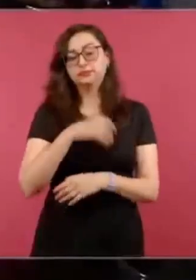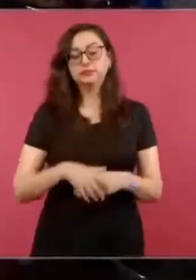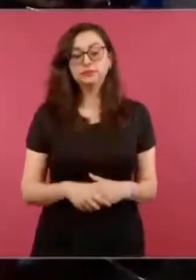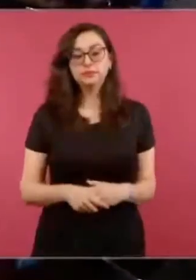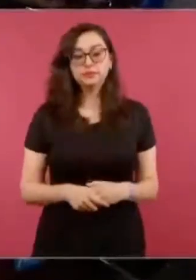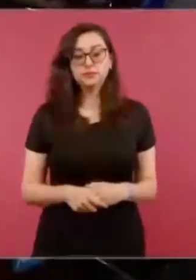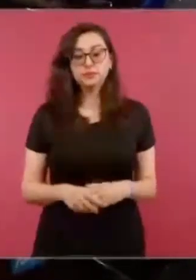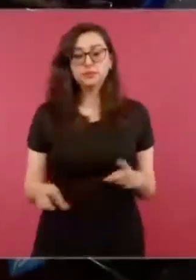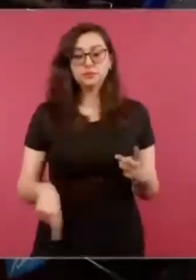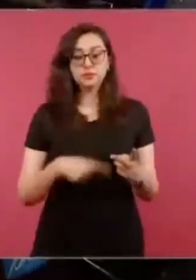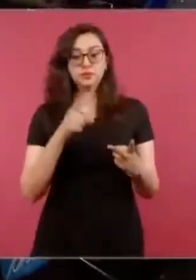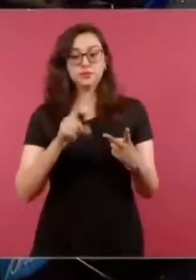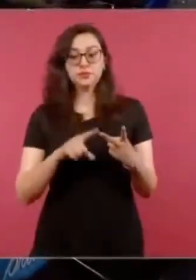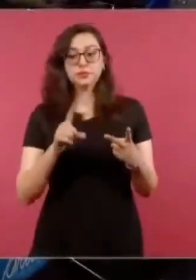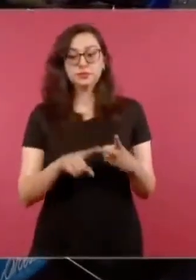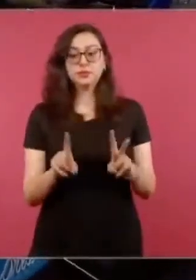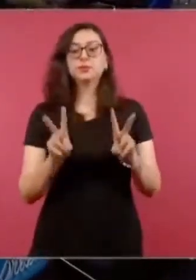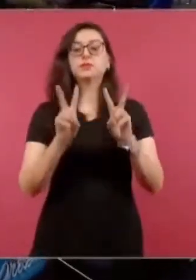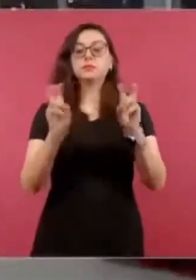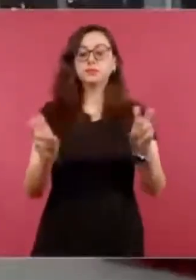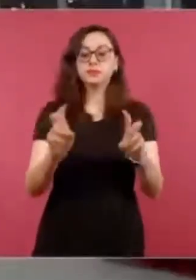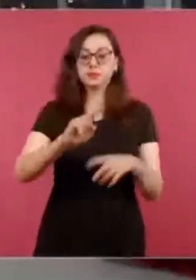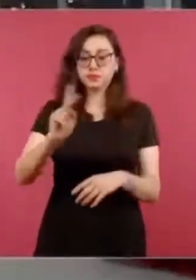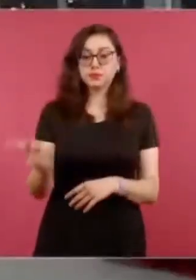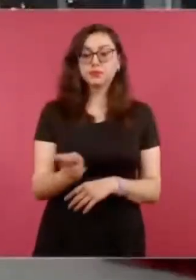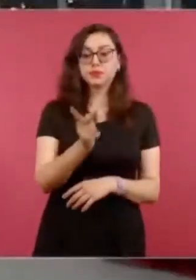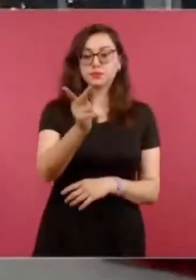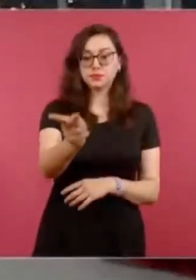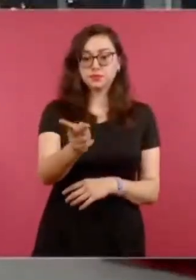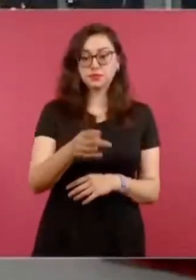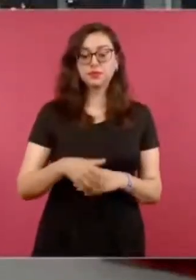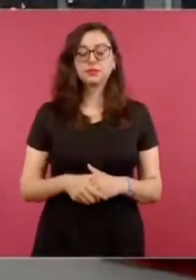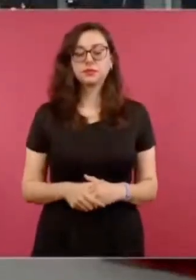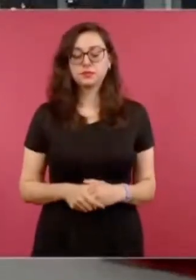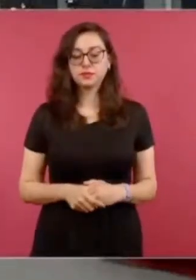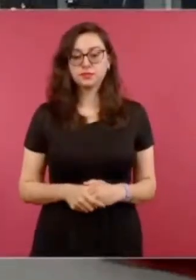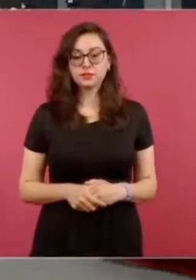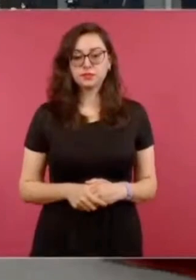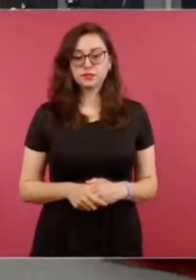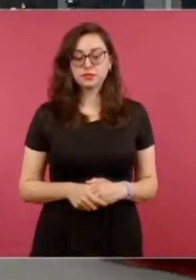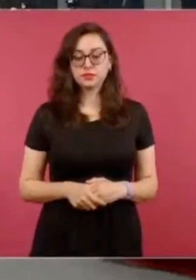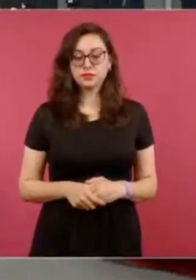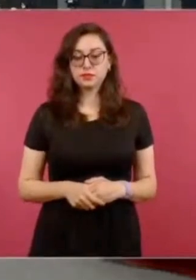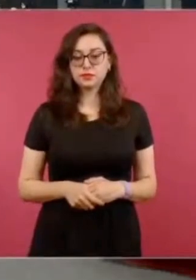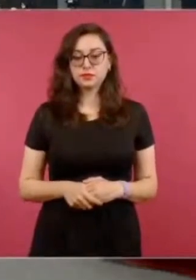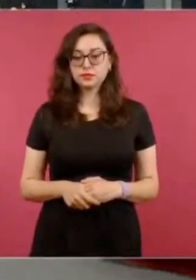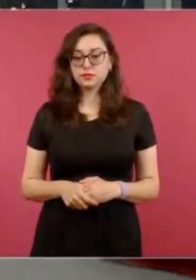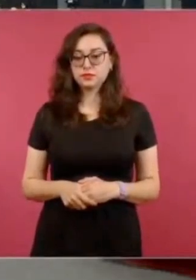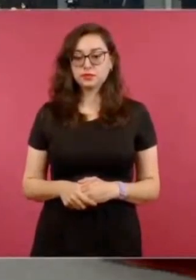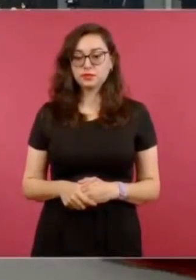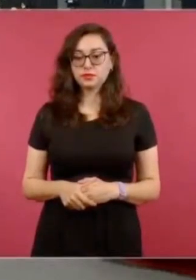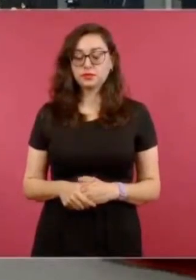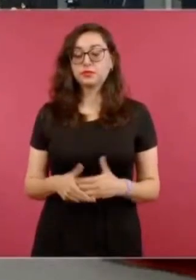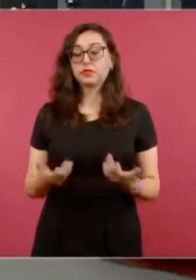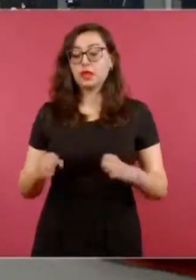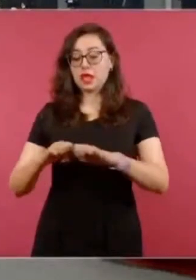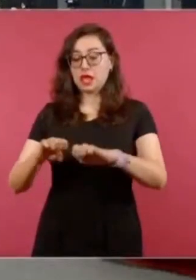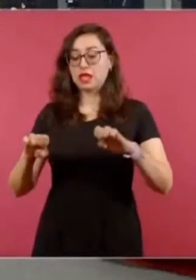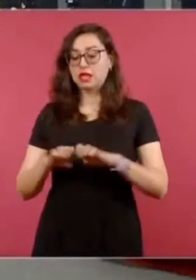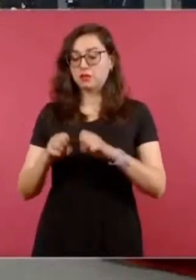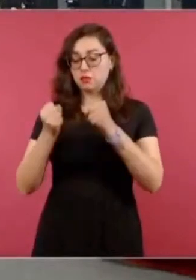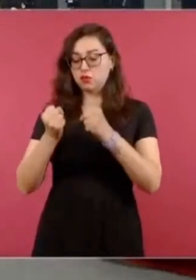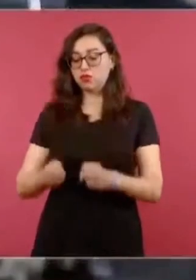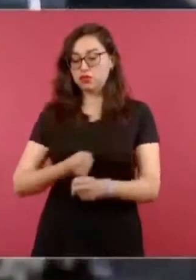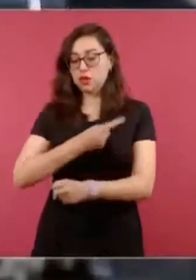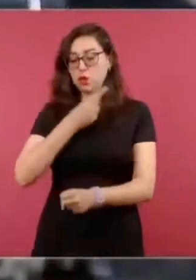Presidente, en un segundo tema, ¿tienen alguna actualización de algún informe que le hayan dado en el Gabinete de Seguridad sobre el retén que